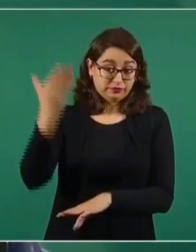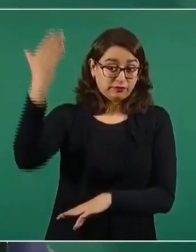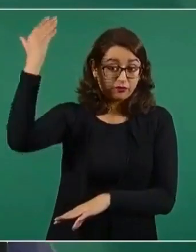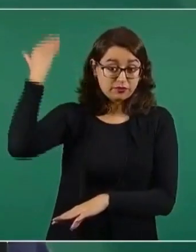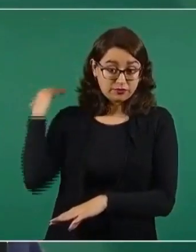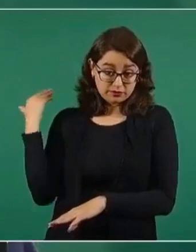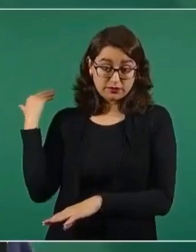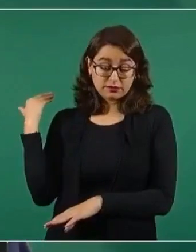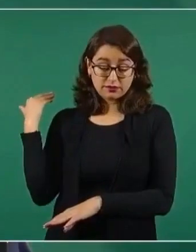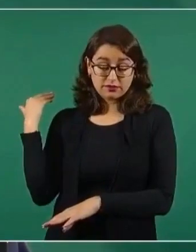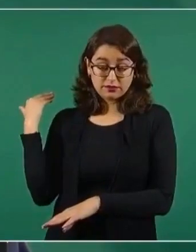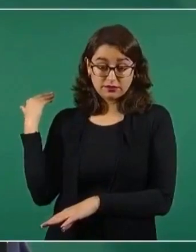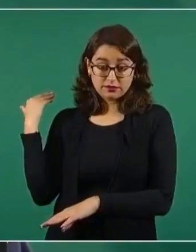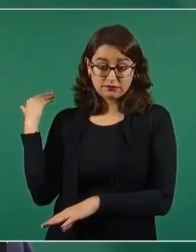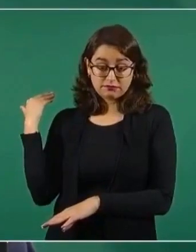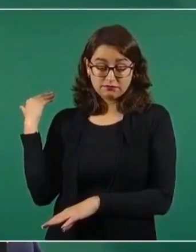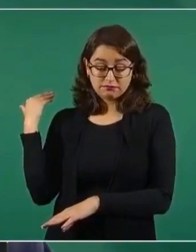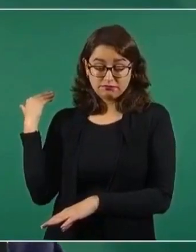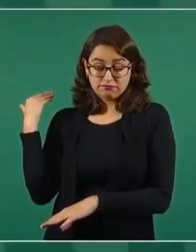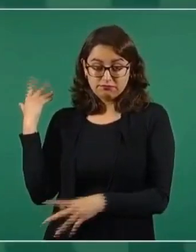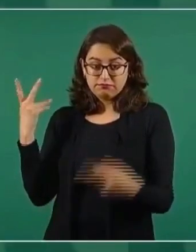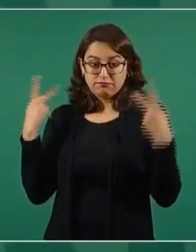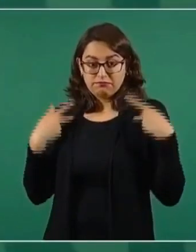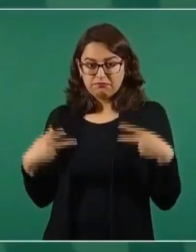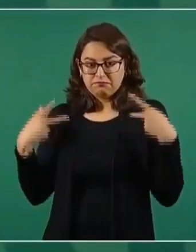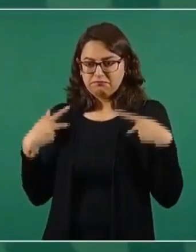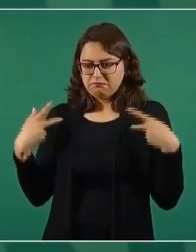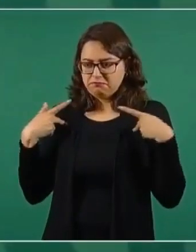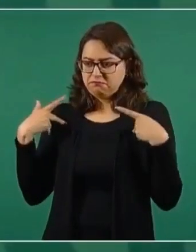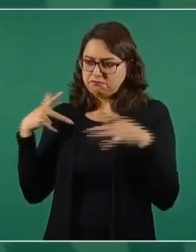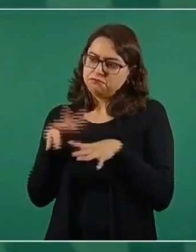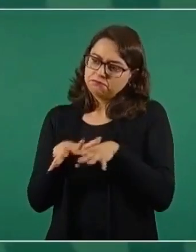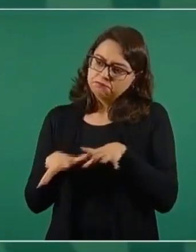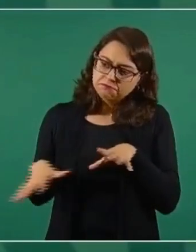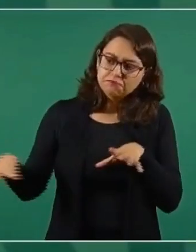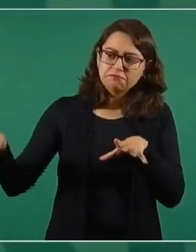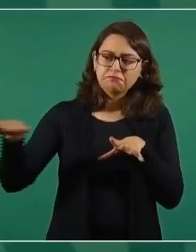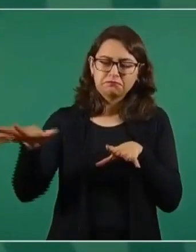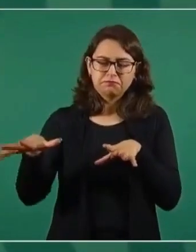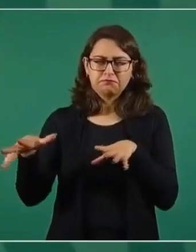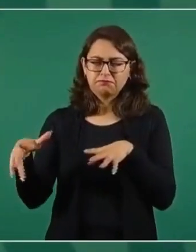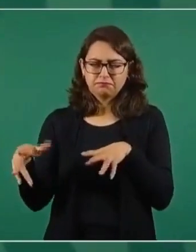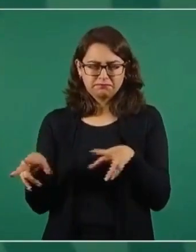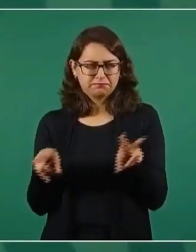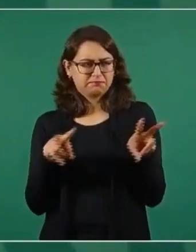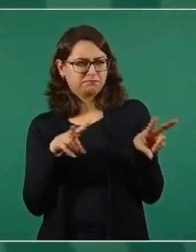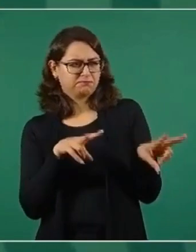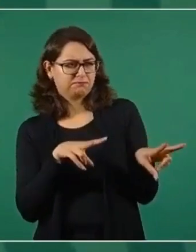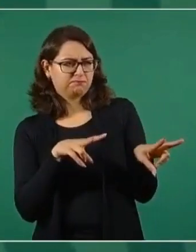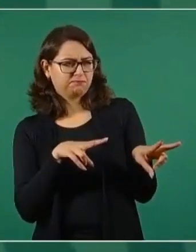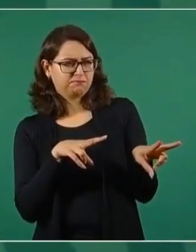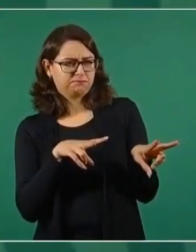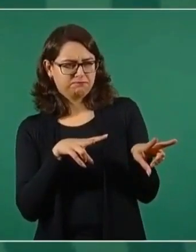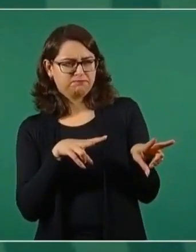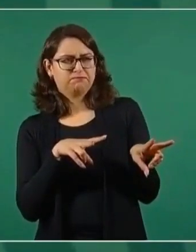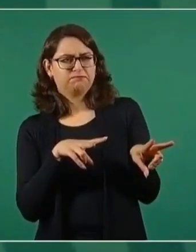la gente veía que podían cometer